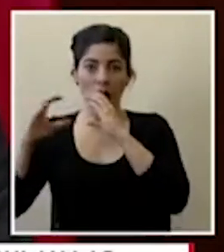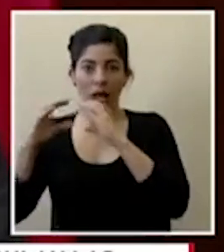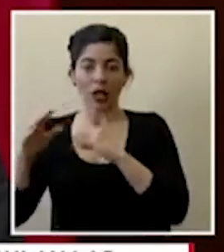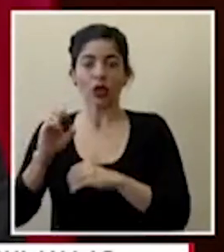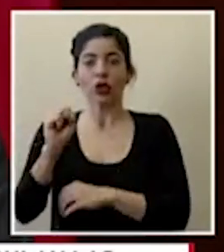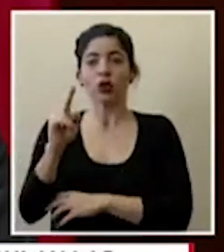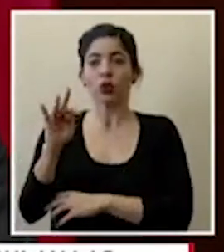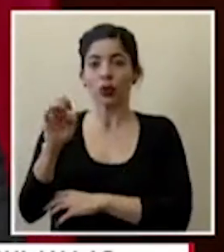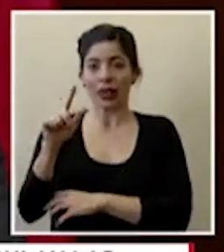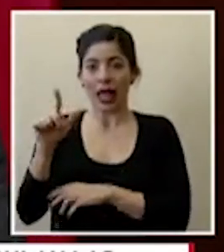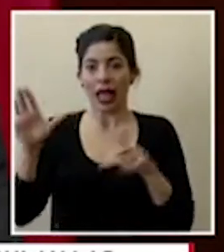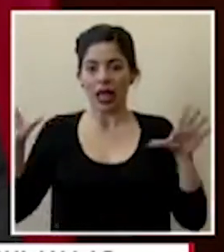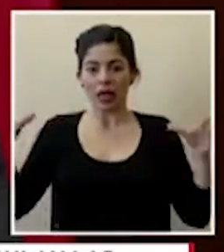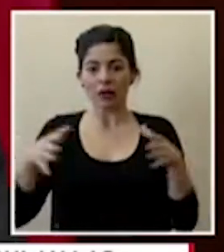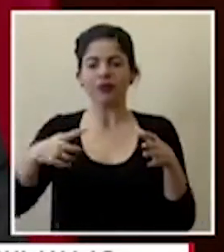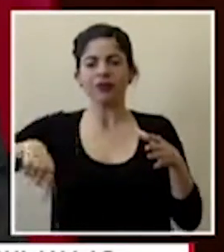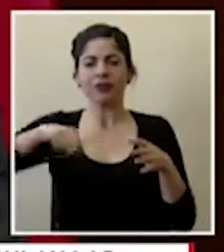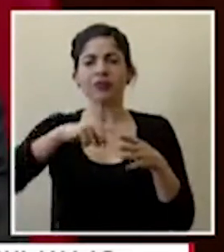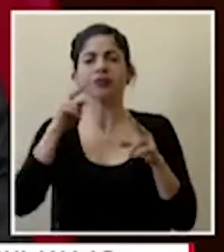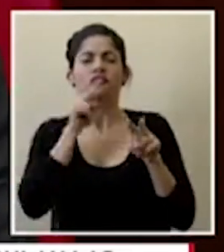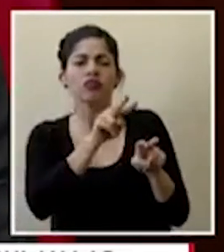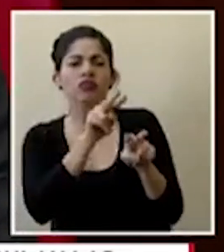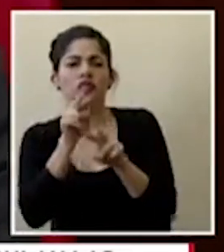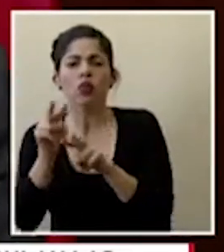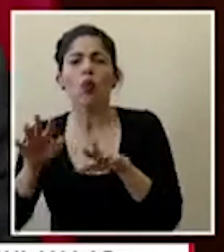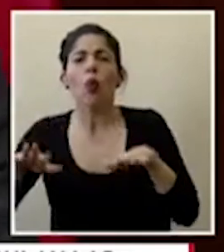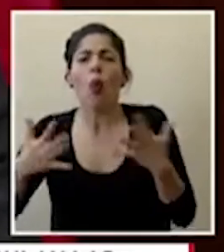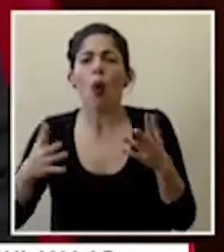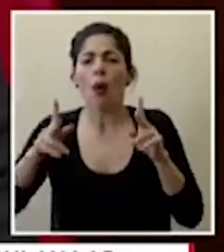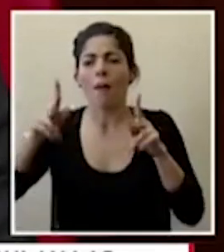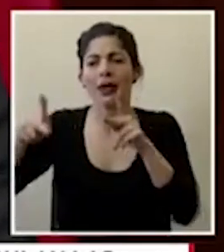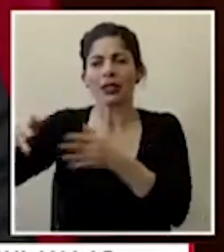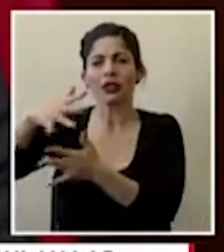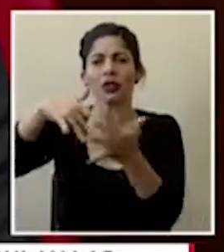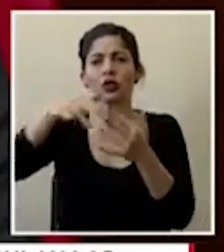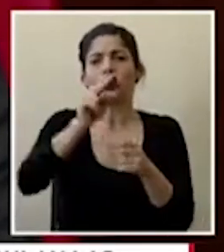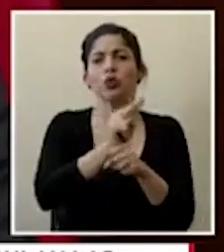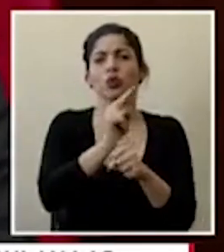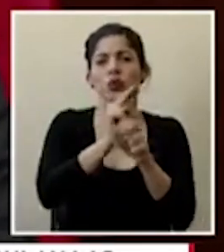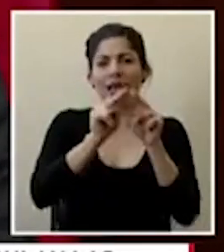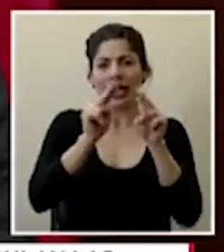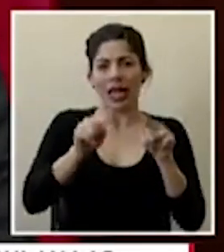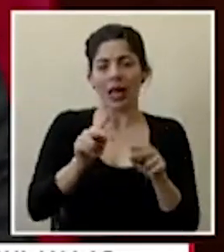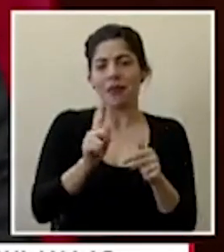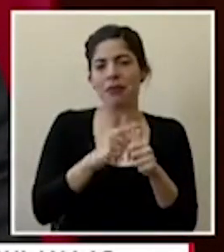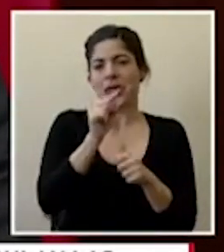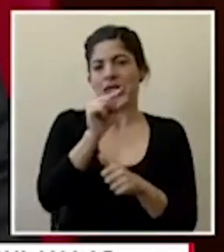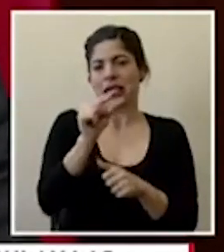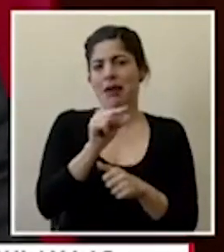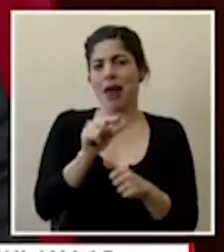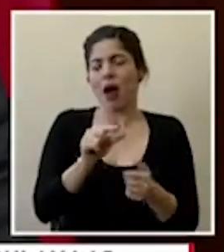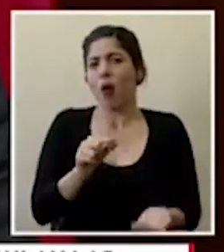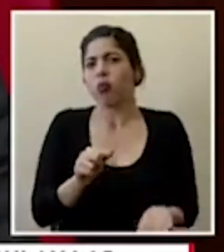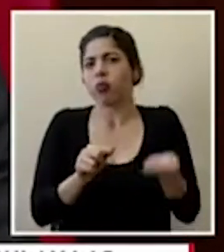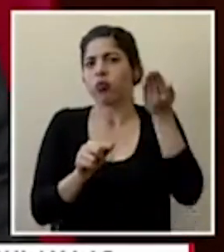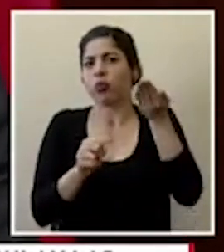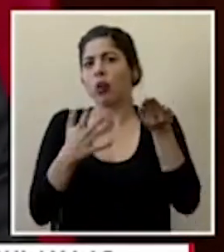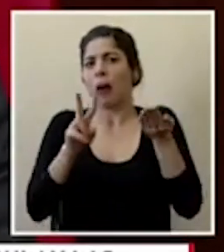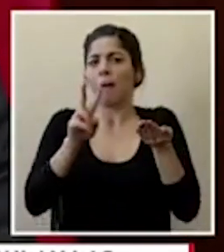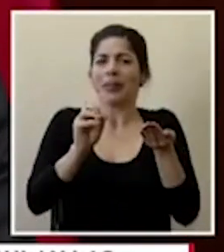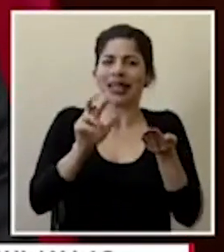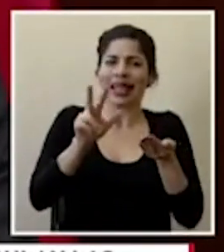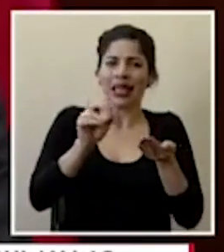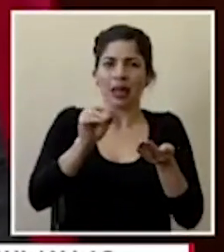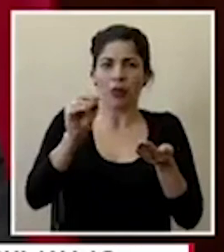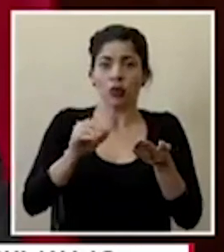lo que se ha venido haciendo es viendo el control de comportamiento de internet en las primeras semanas subió aproximadamente un 20 a un